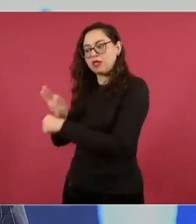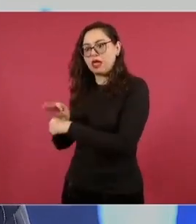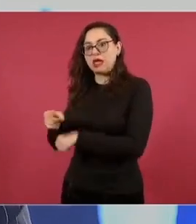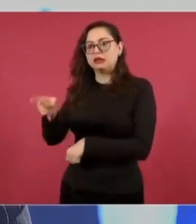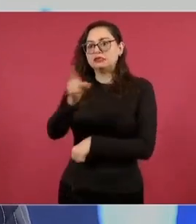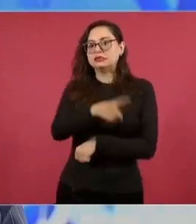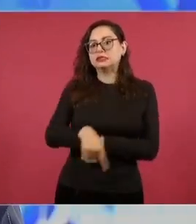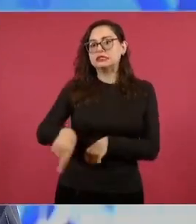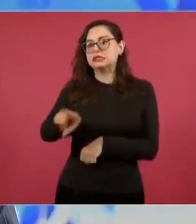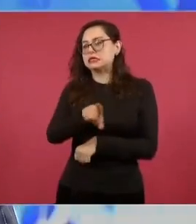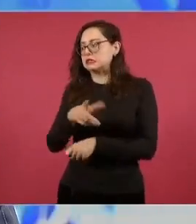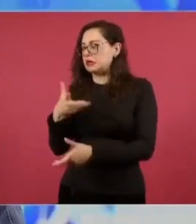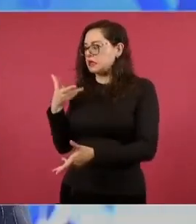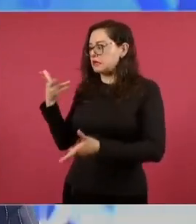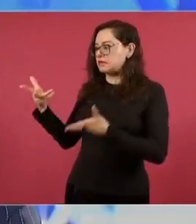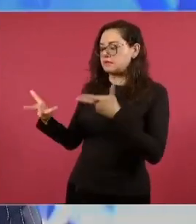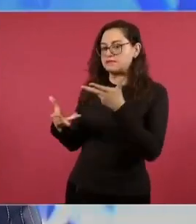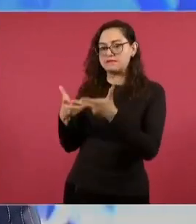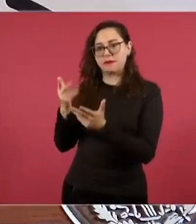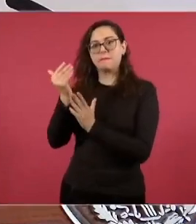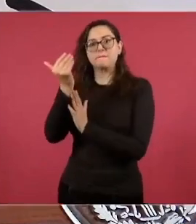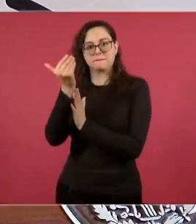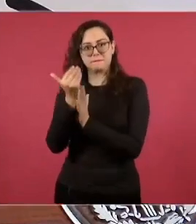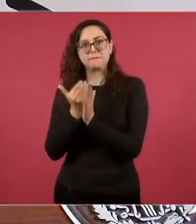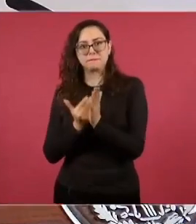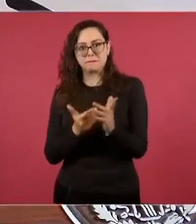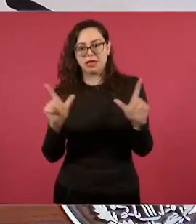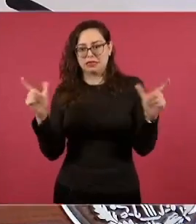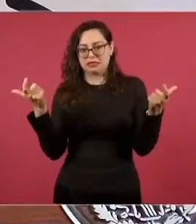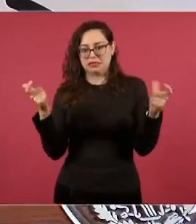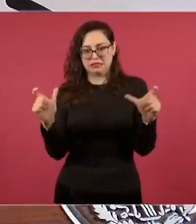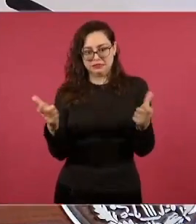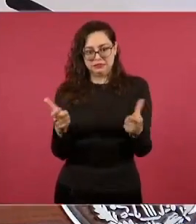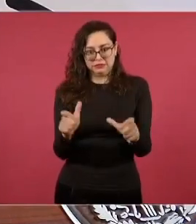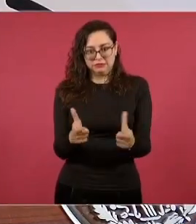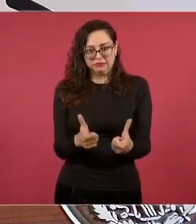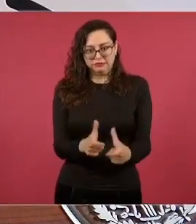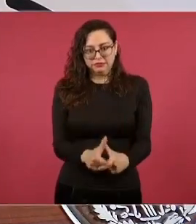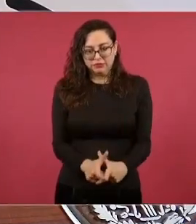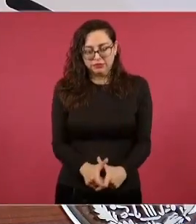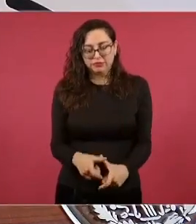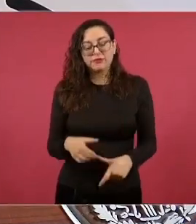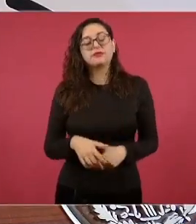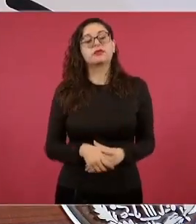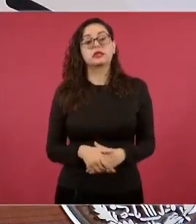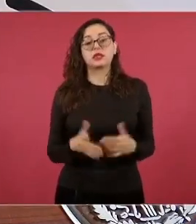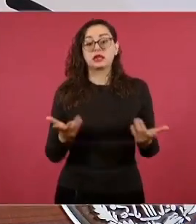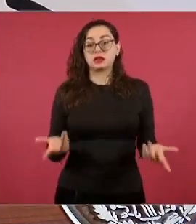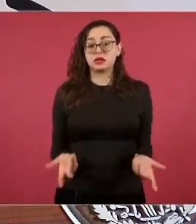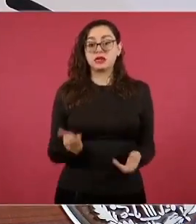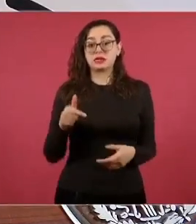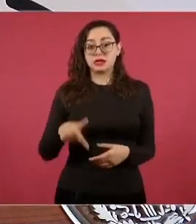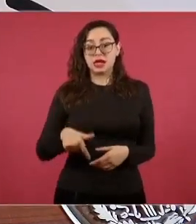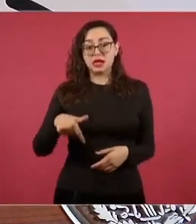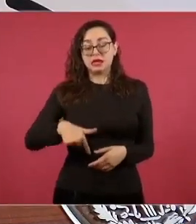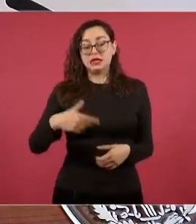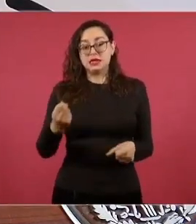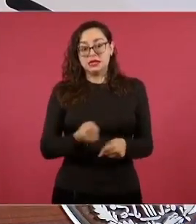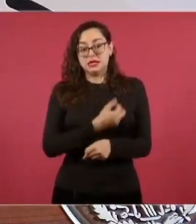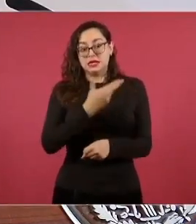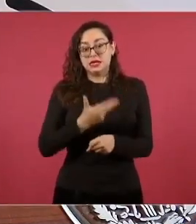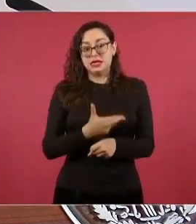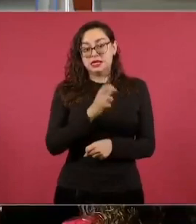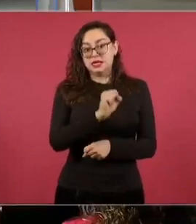Desde esta secretaría, en el área principalmente de